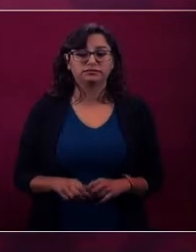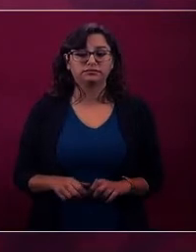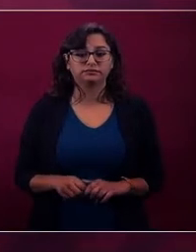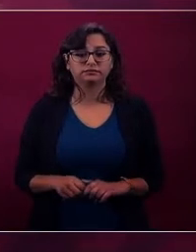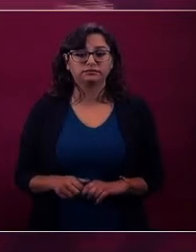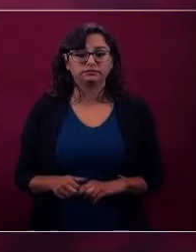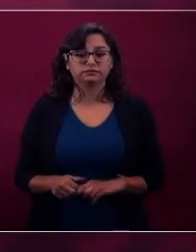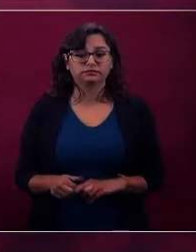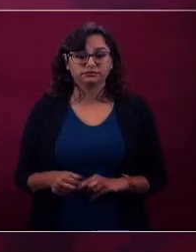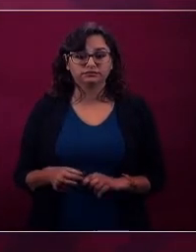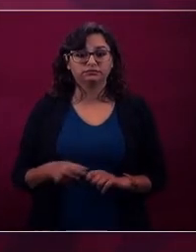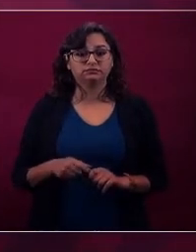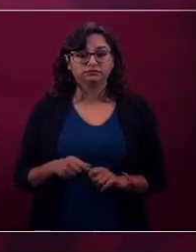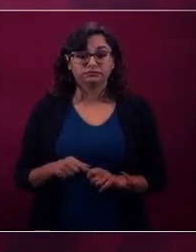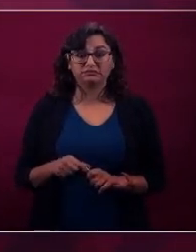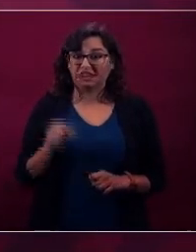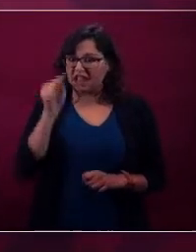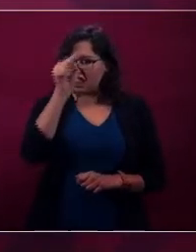Ahí está todo.